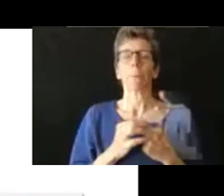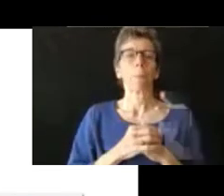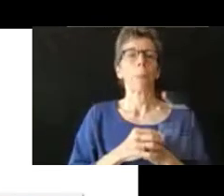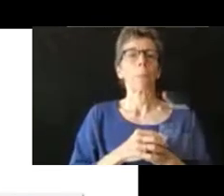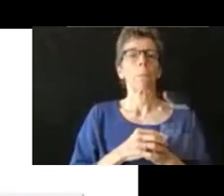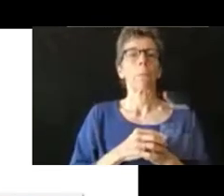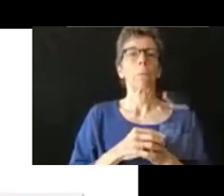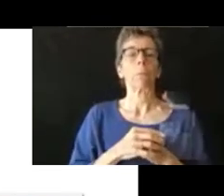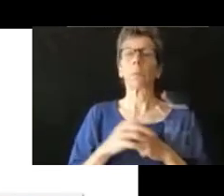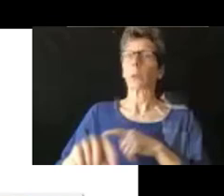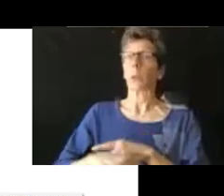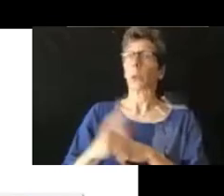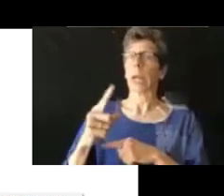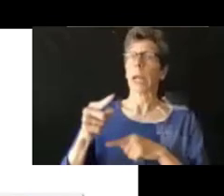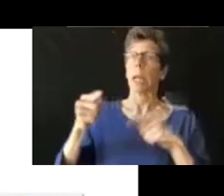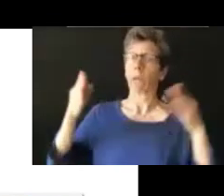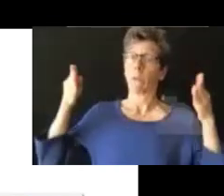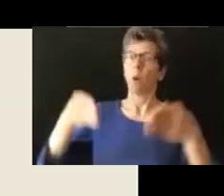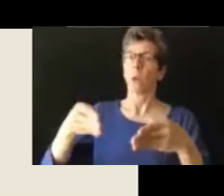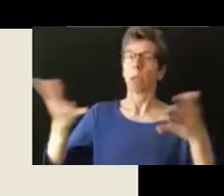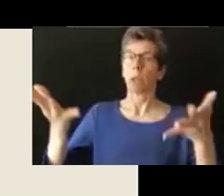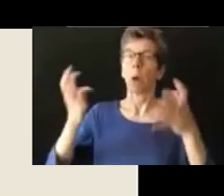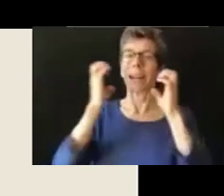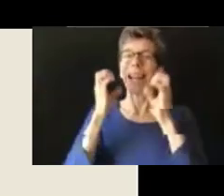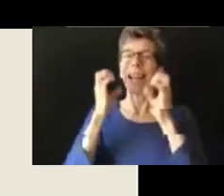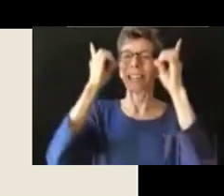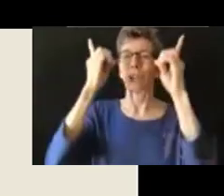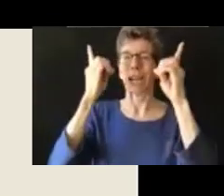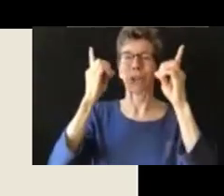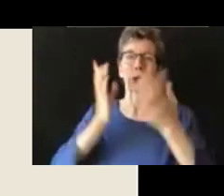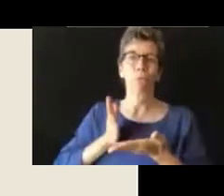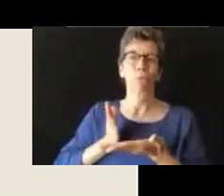incluyendo, por ejemplo, el tema del día de hoy, que son los derechos de educación.